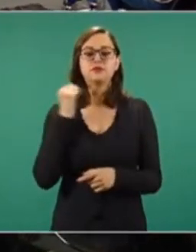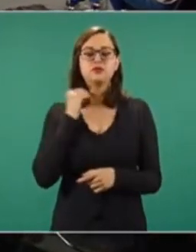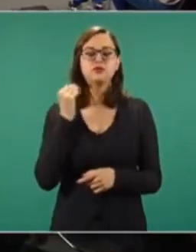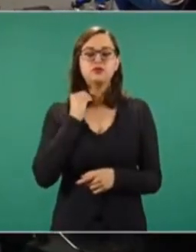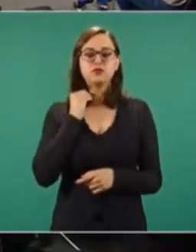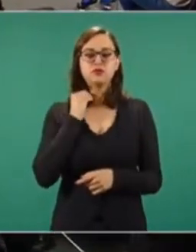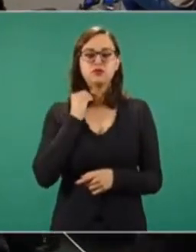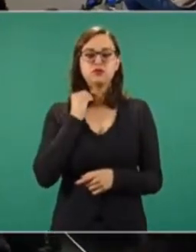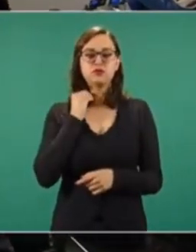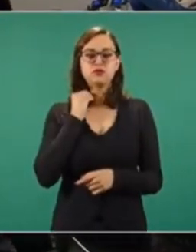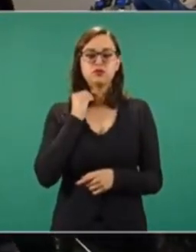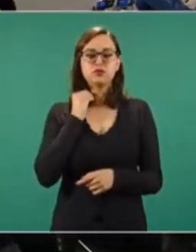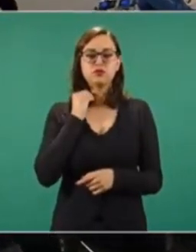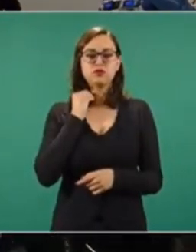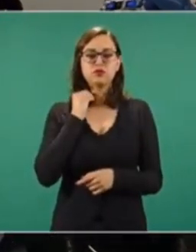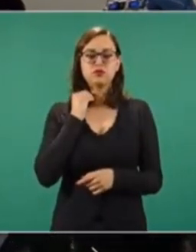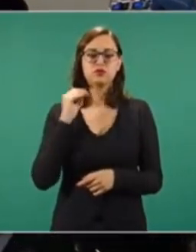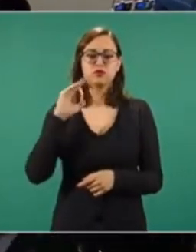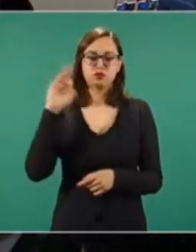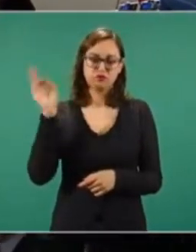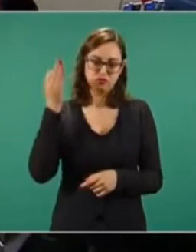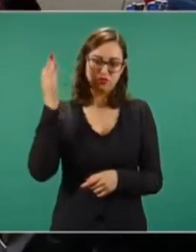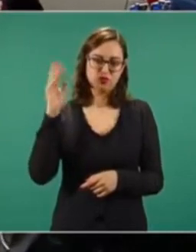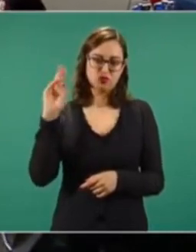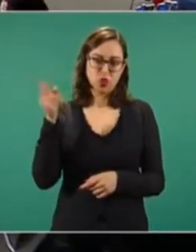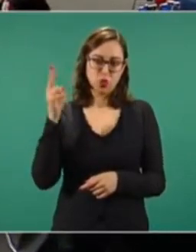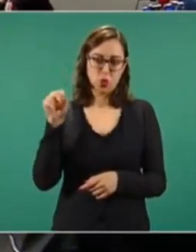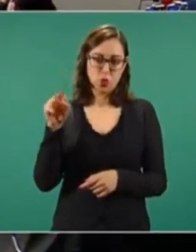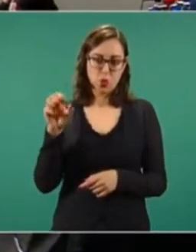Autónoma de México